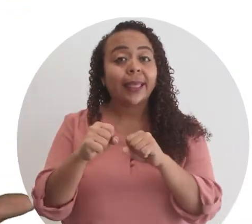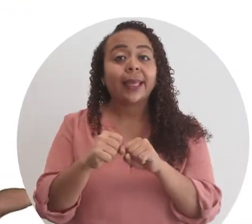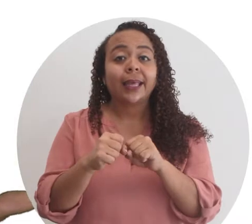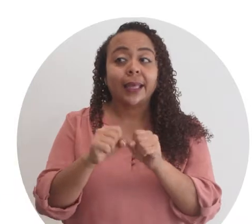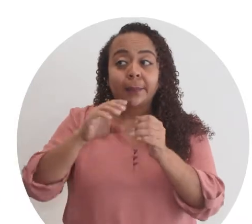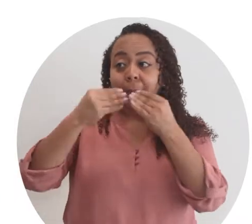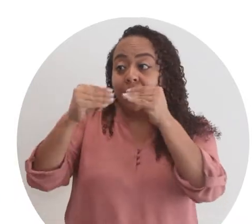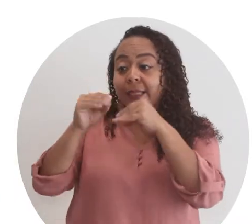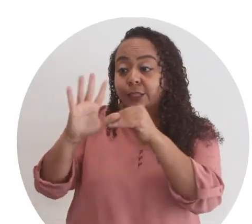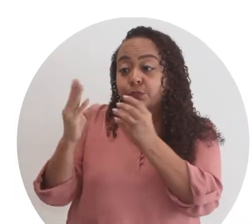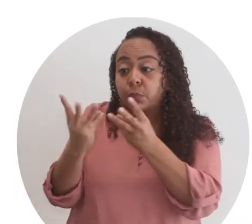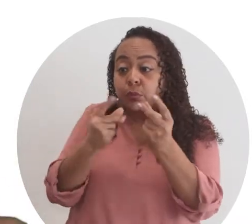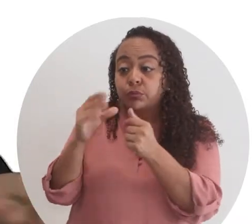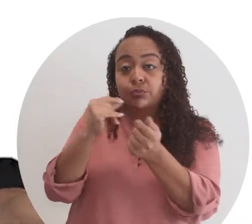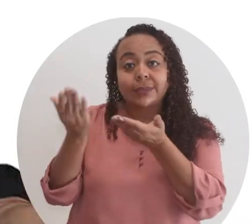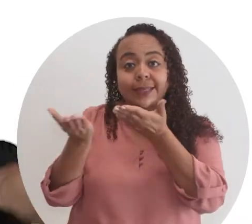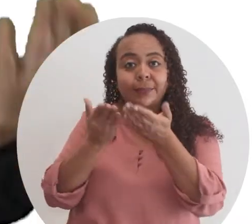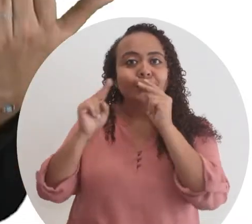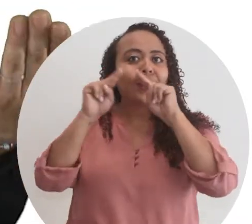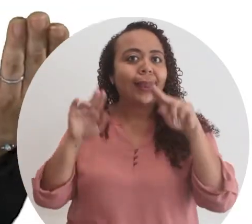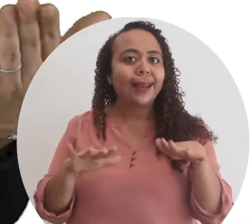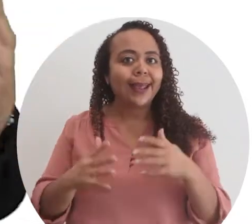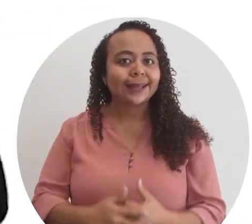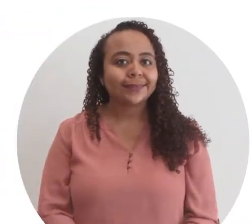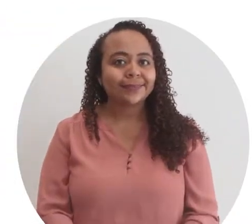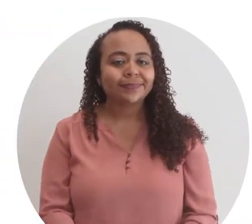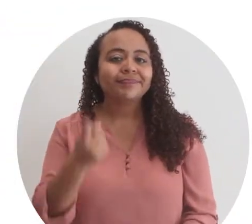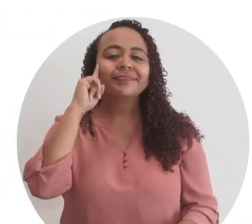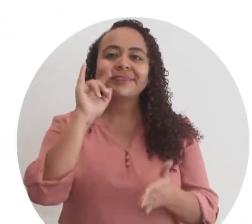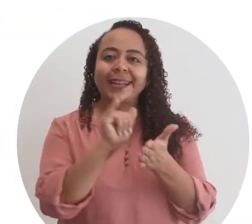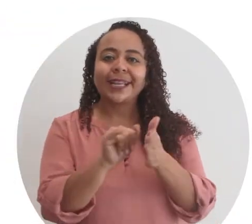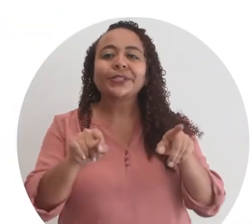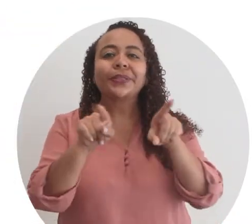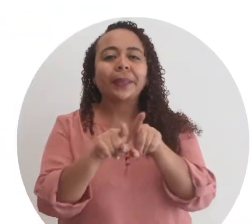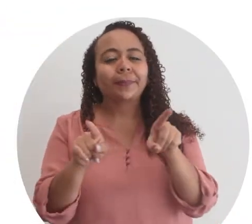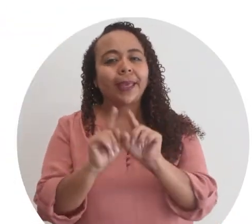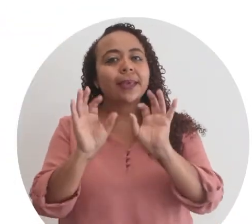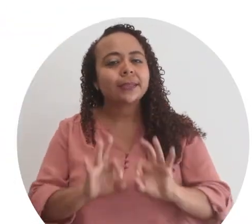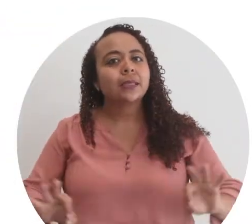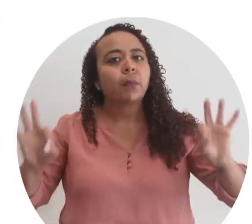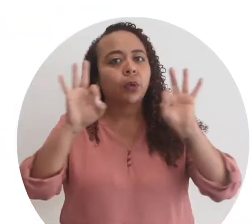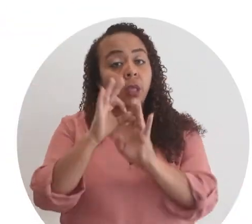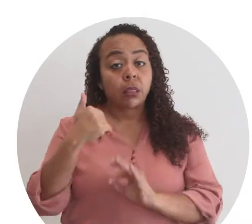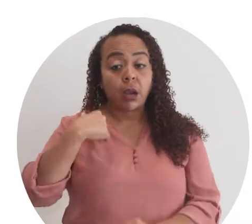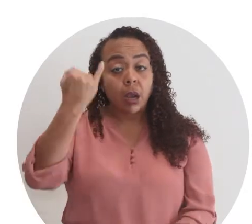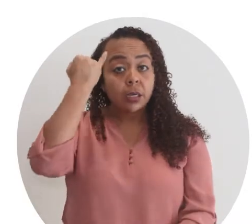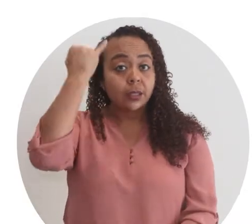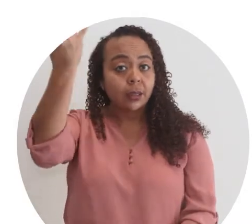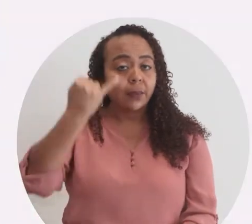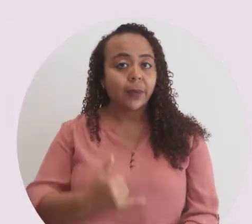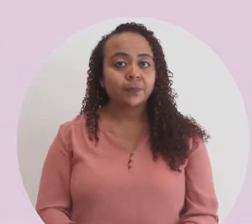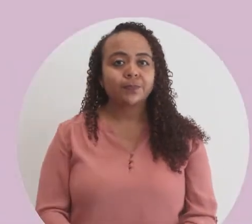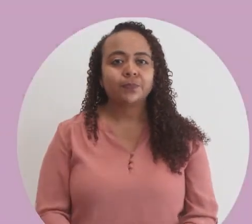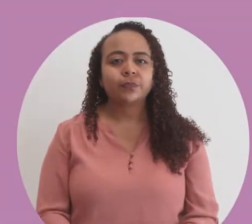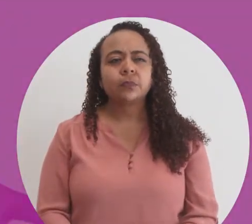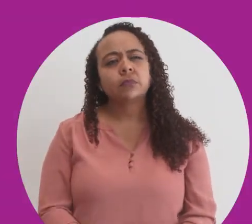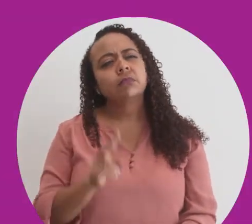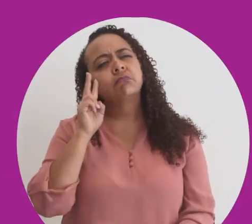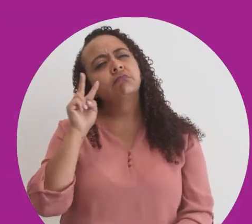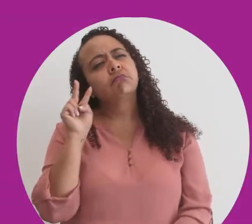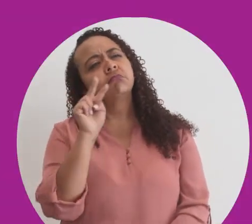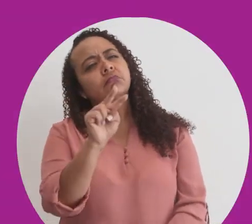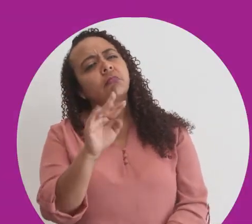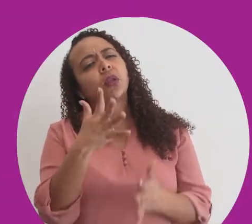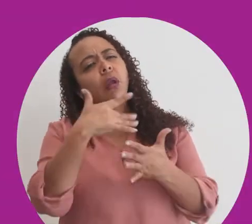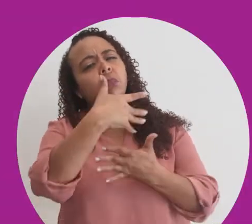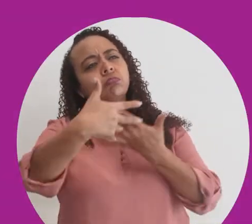pueda aprender a vender sus productos o servicios en línea. Para esto, también es importante tener iniciativa. Ha